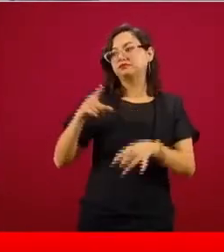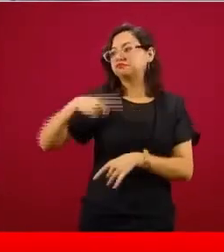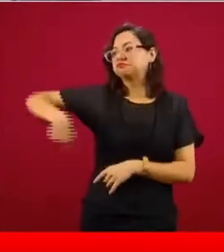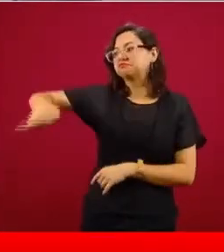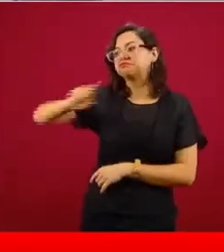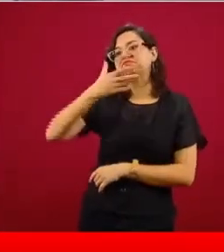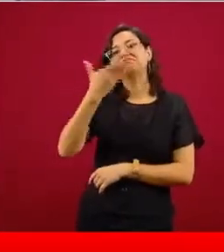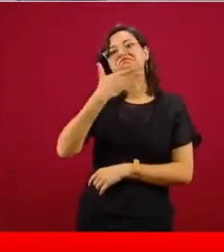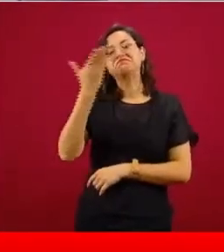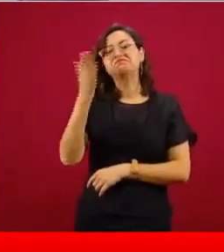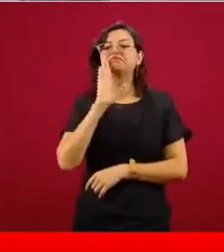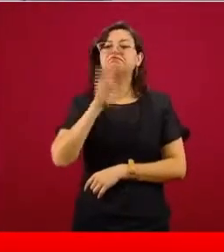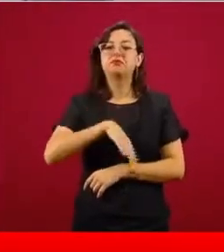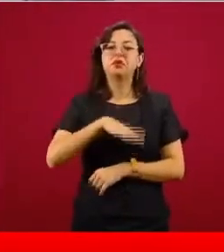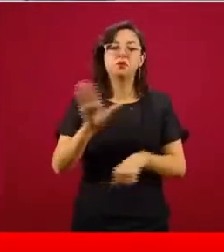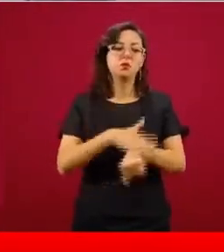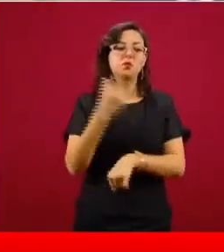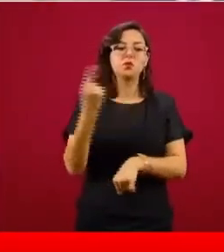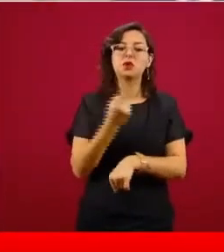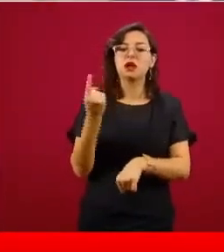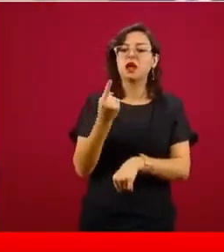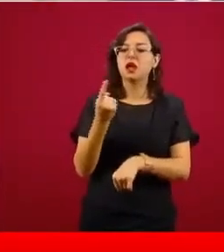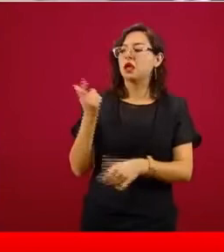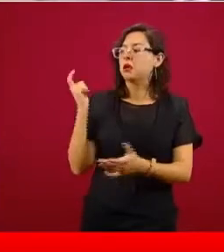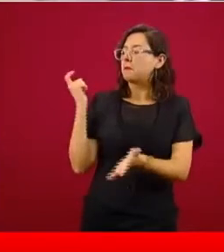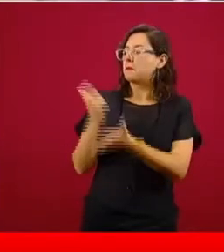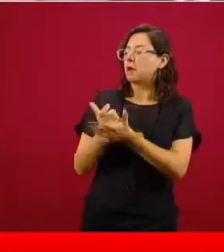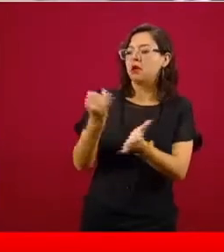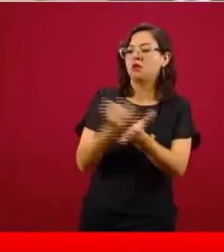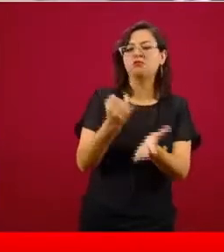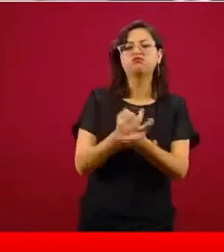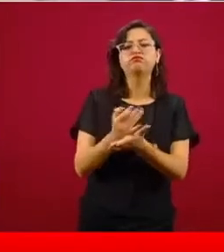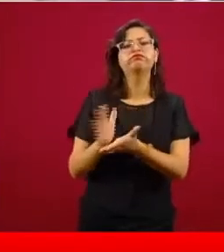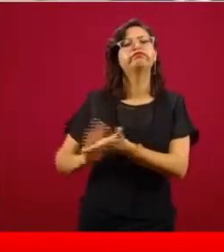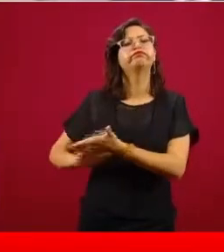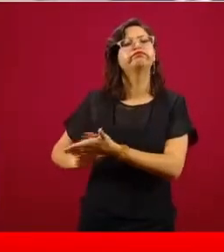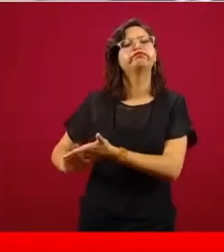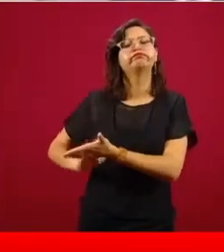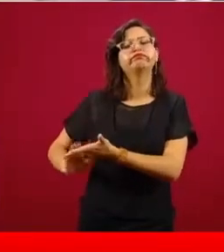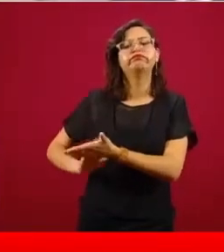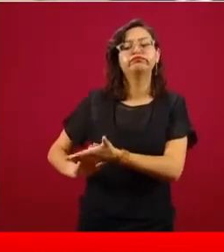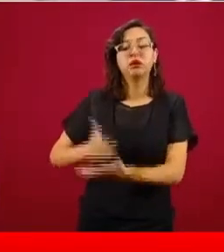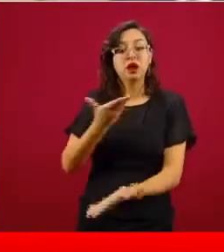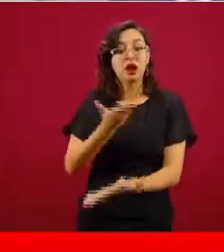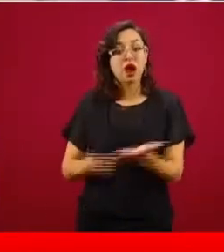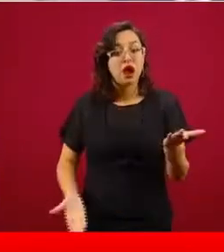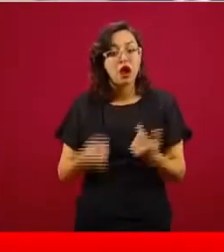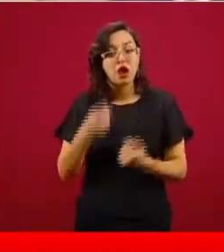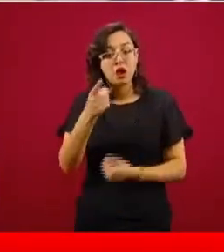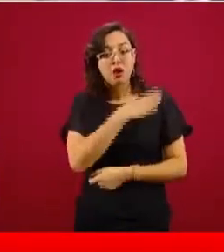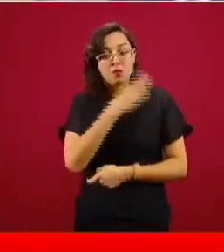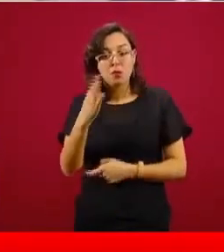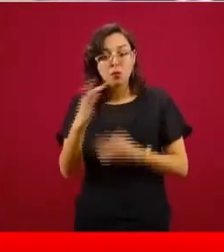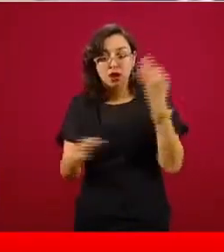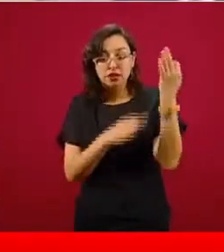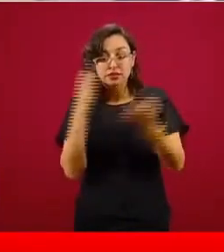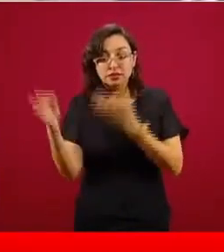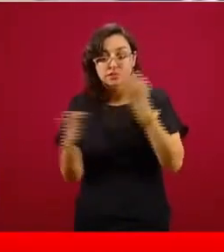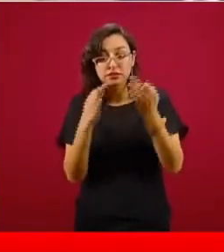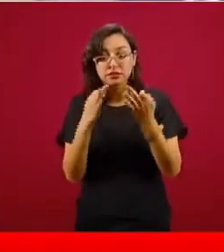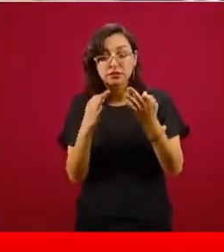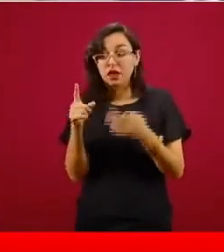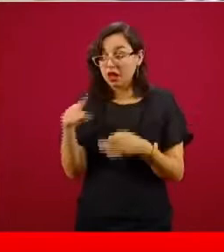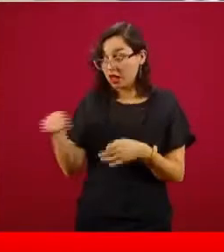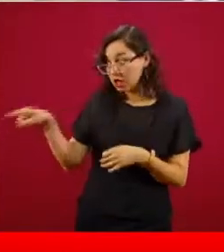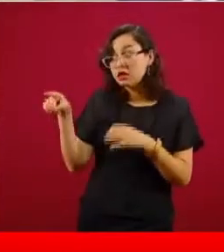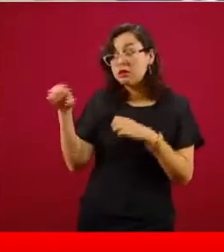administraciones anteriores se les perdonaba el pago de impuestos. En esta nueva noticia, buena noticia que nos va a dar, está